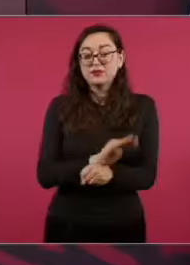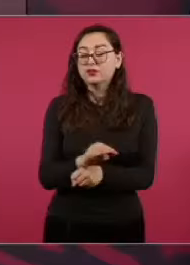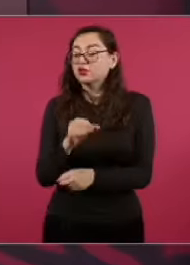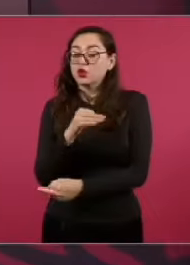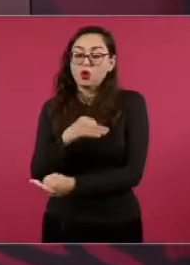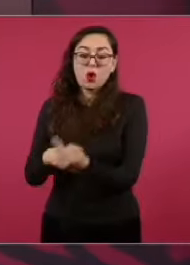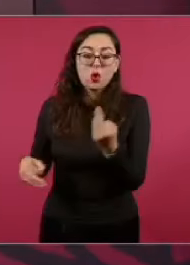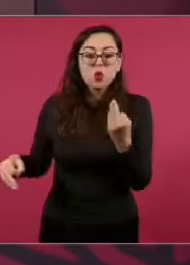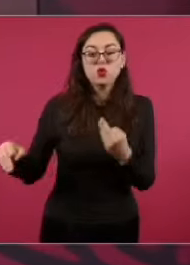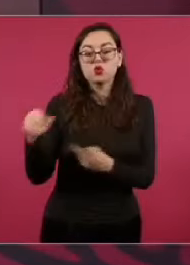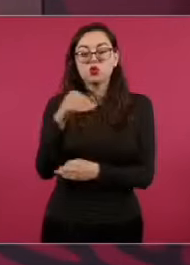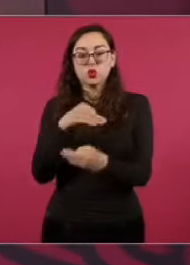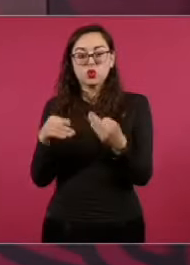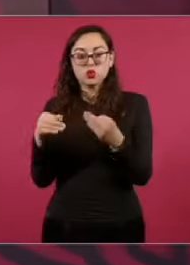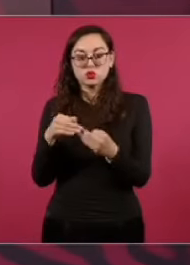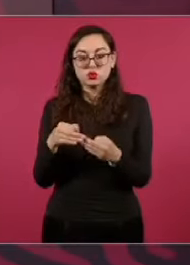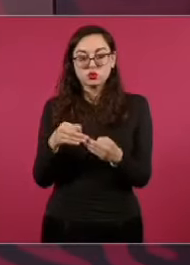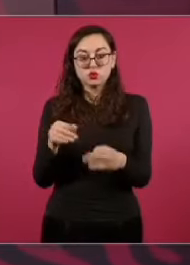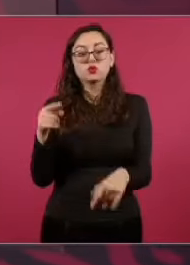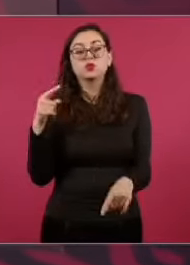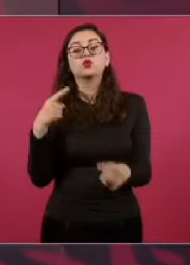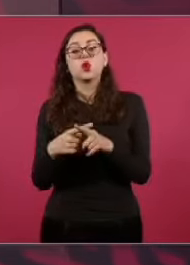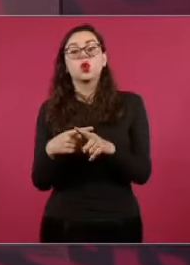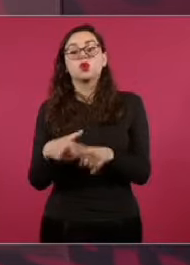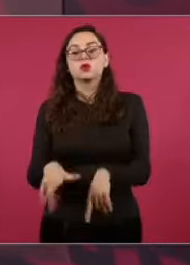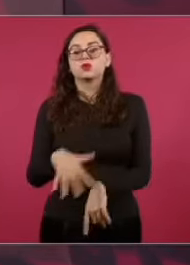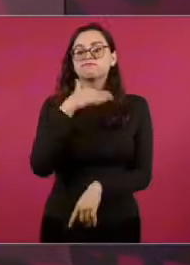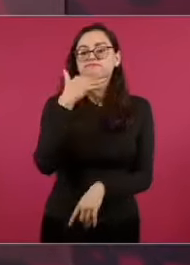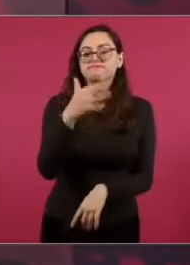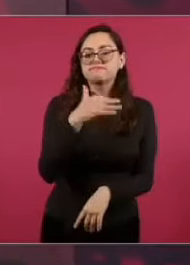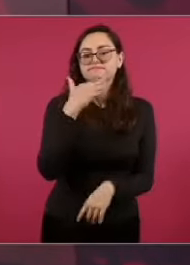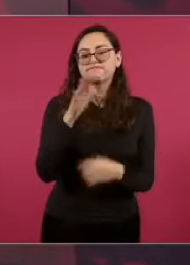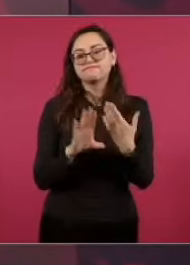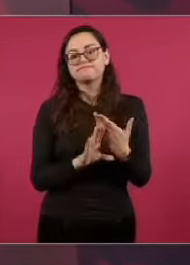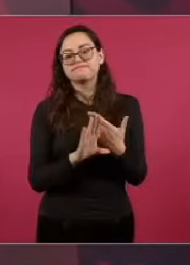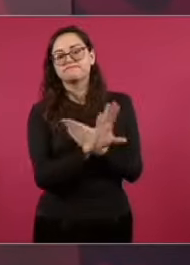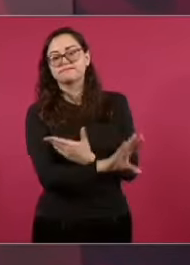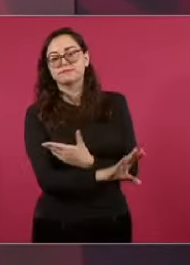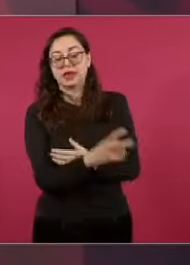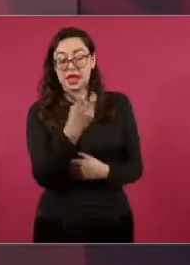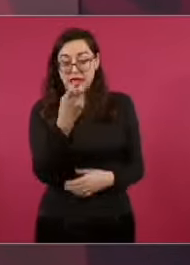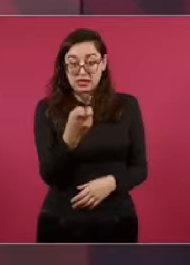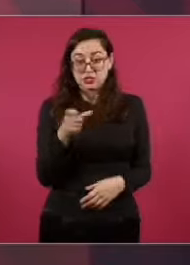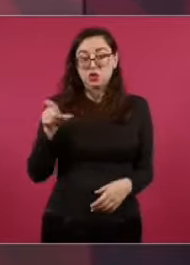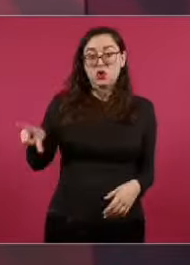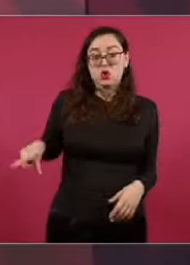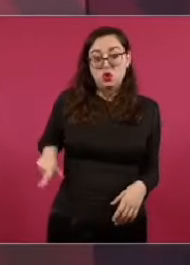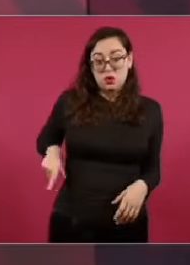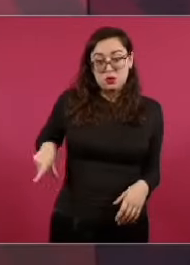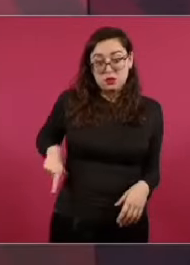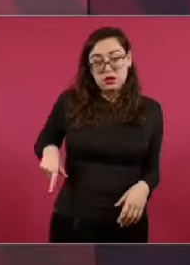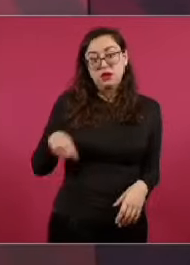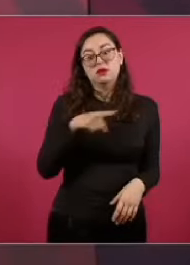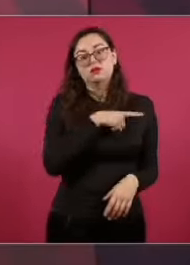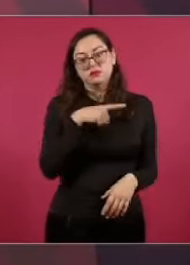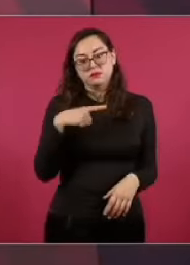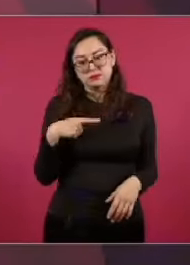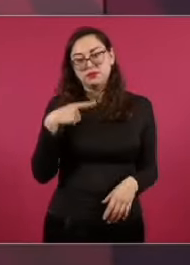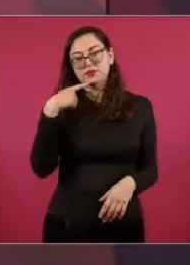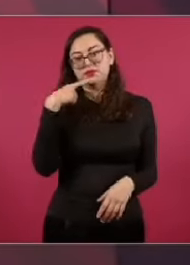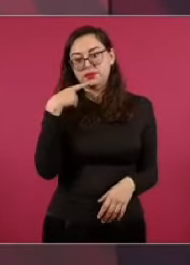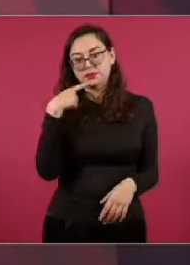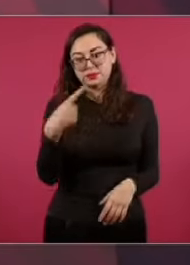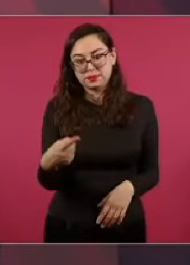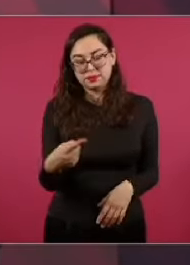Hay que seguir limpiando de corrupción al gobierno y no sólo al Poder